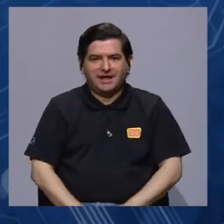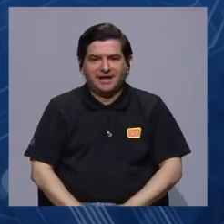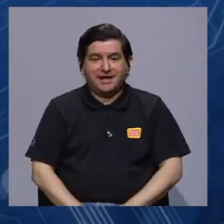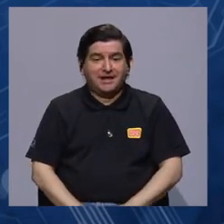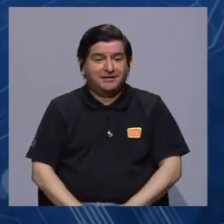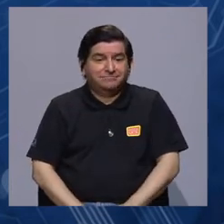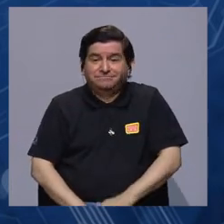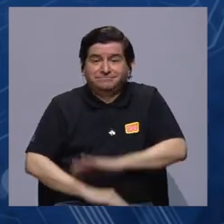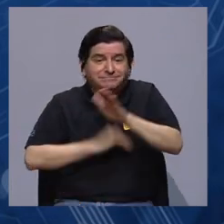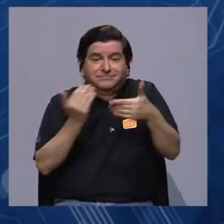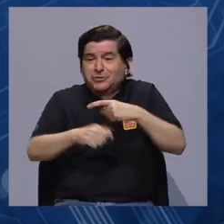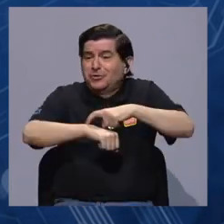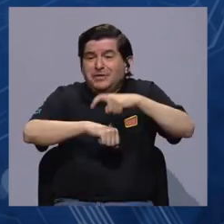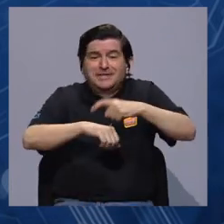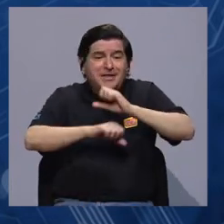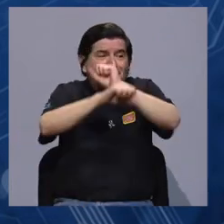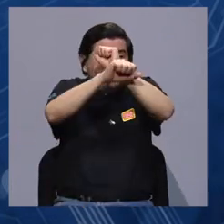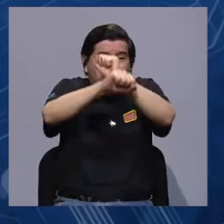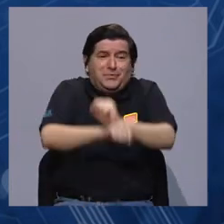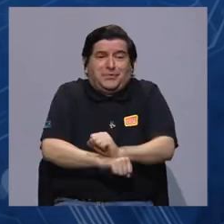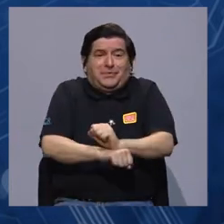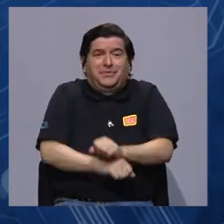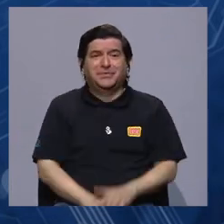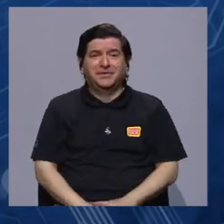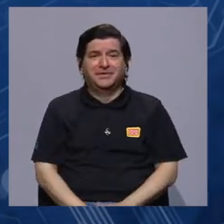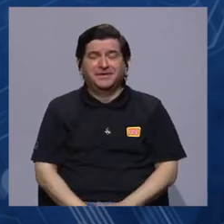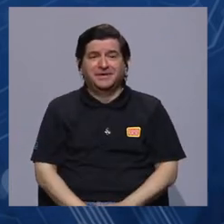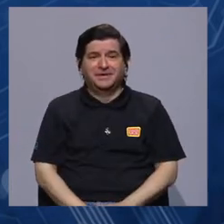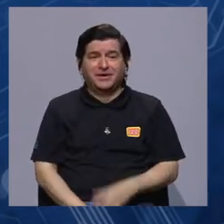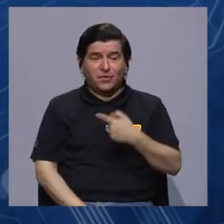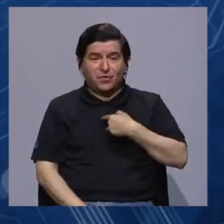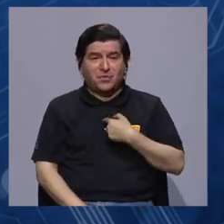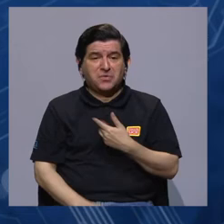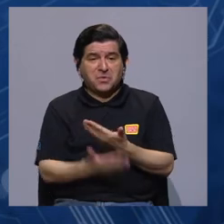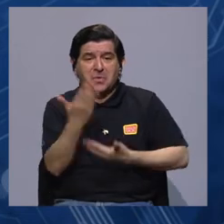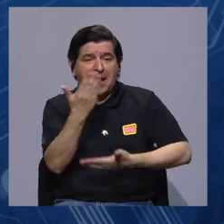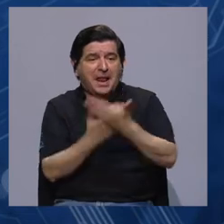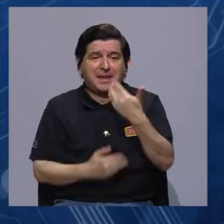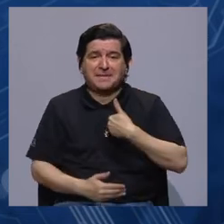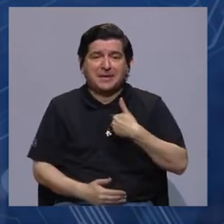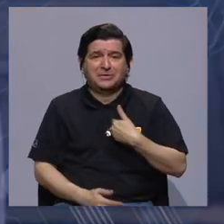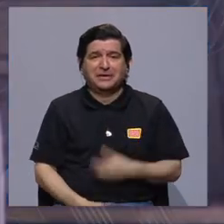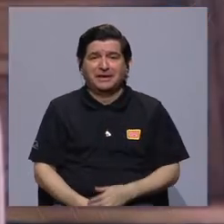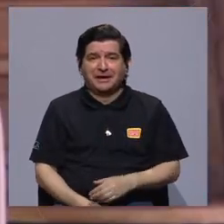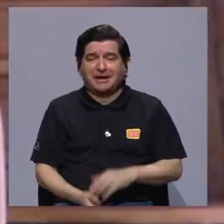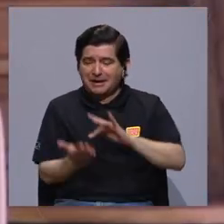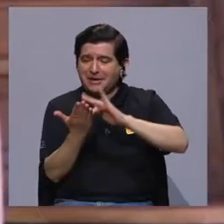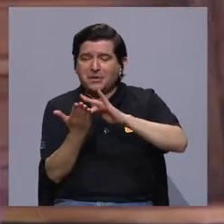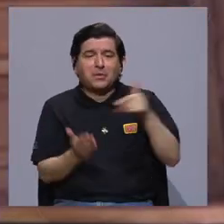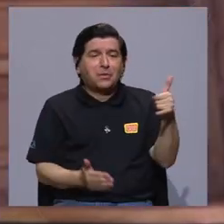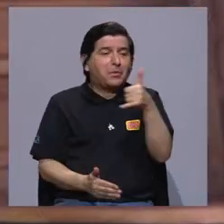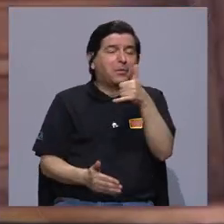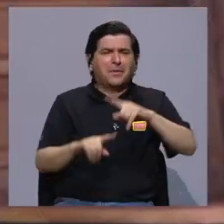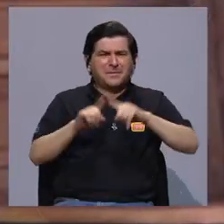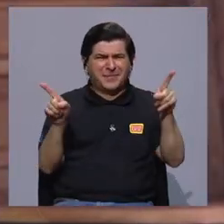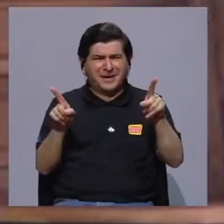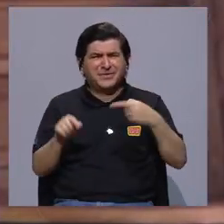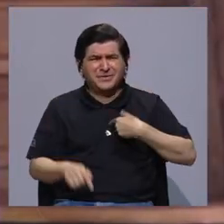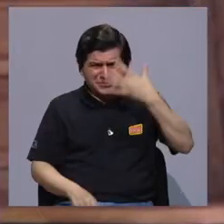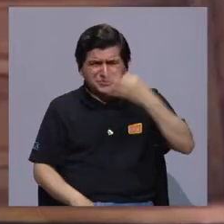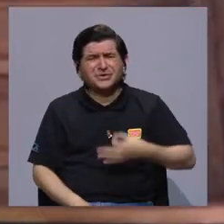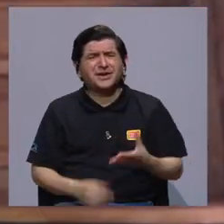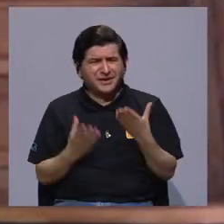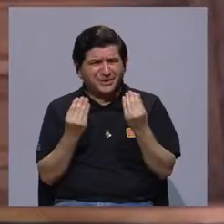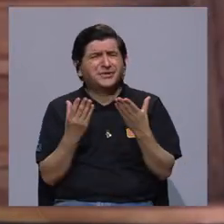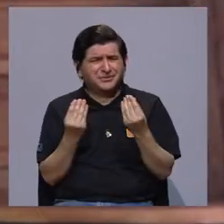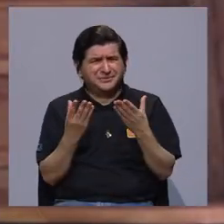o sea, todo el tiempo, ¿no? Acostumbrados ya, ¿verdad? Está realmente a la mano todo el tiempo, pero sí, sea, todavía creo